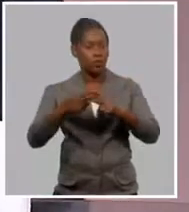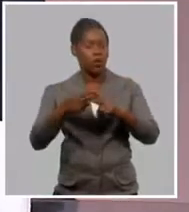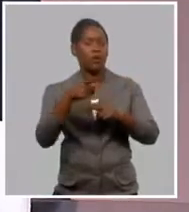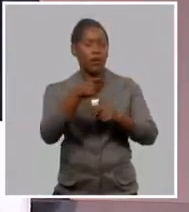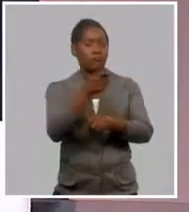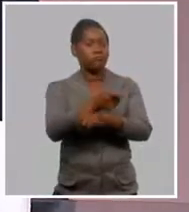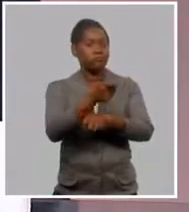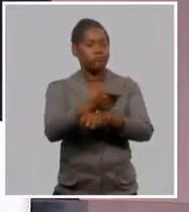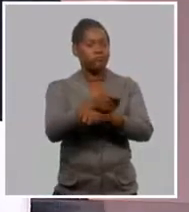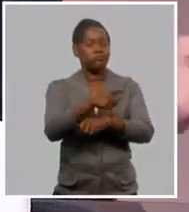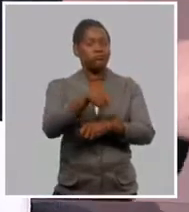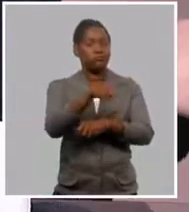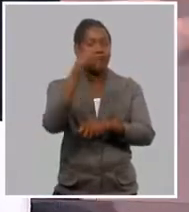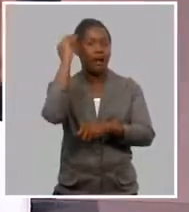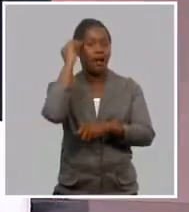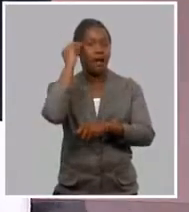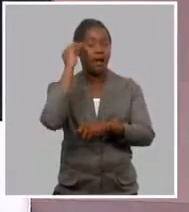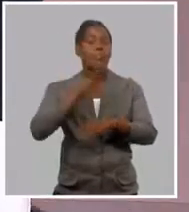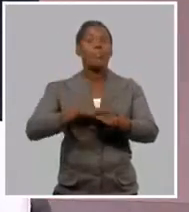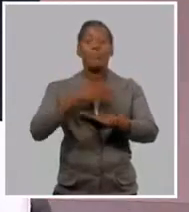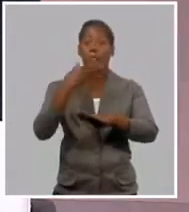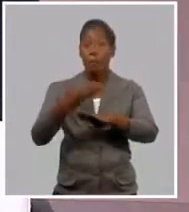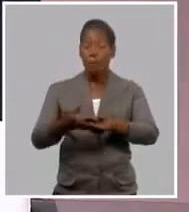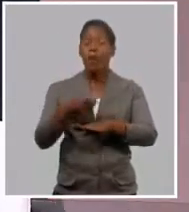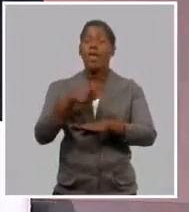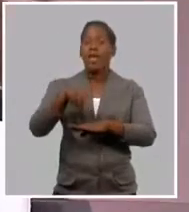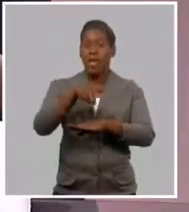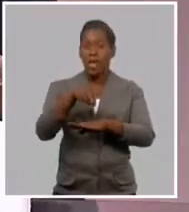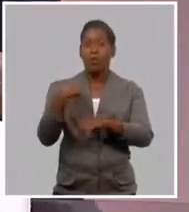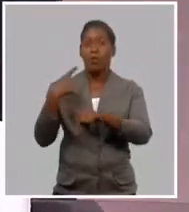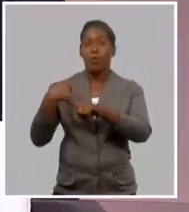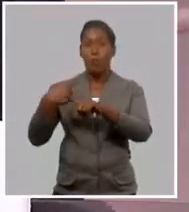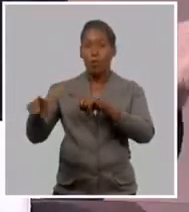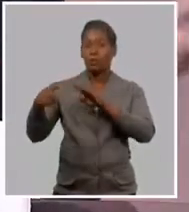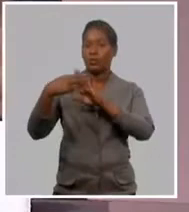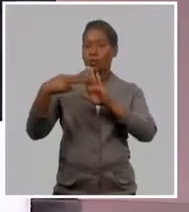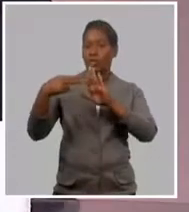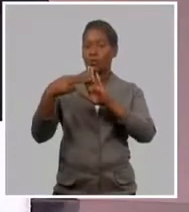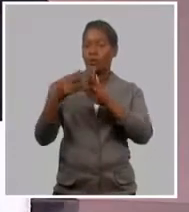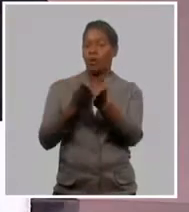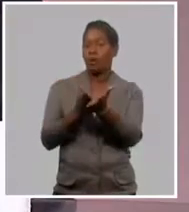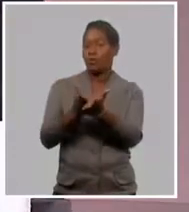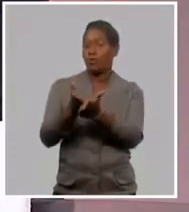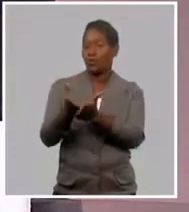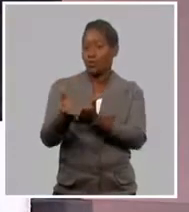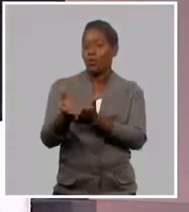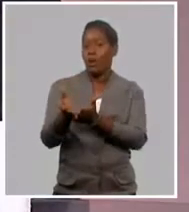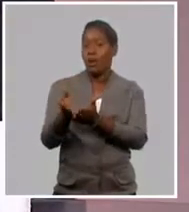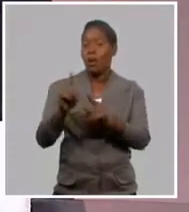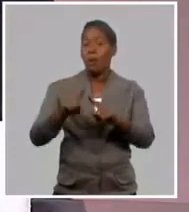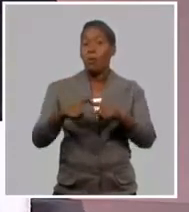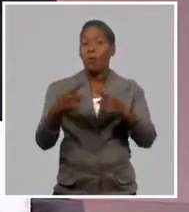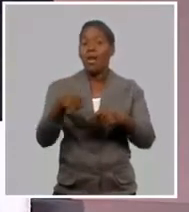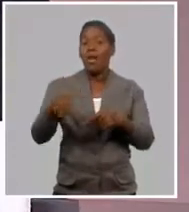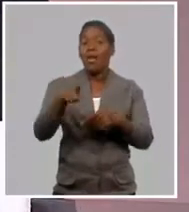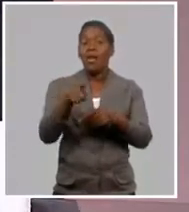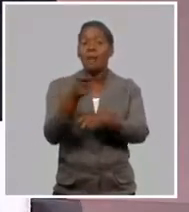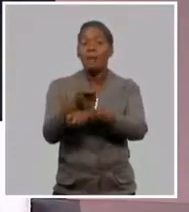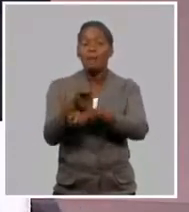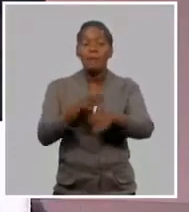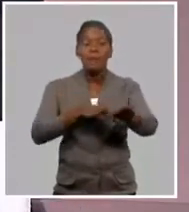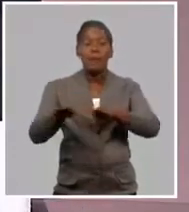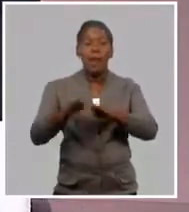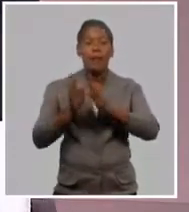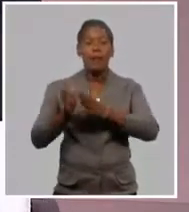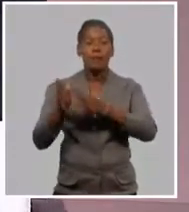año que están desarrollando hoy su servicio militar y por lo tanto vienen diferidos con prácticamente un periodo importante alejado de la